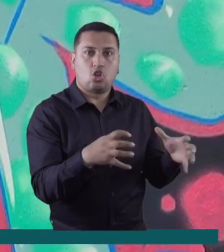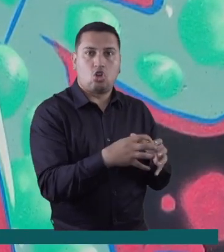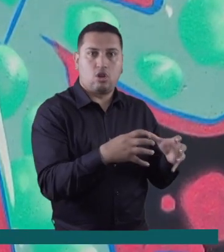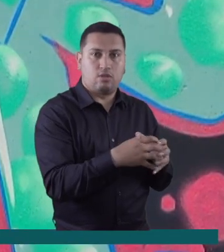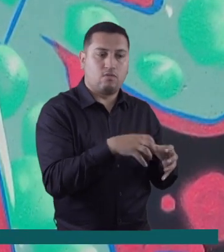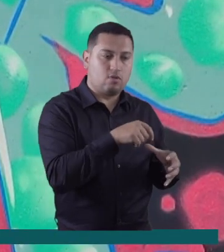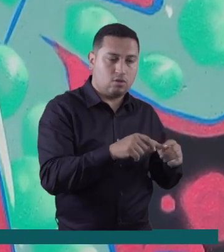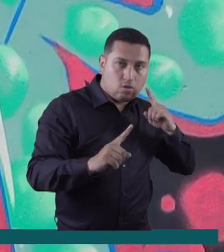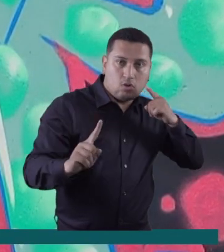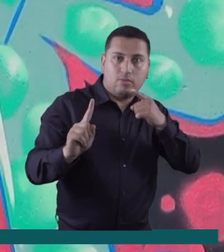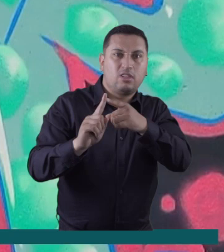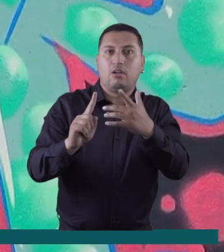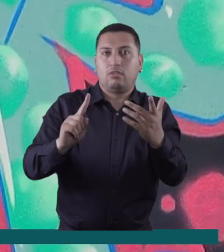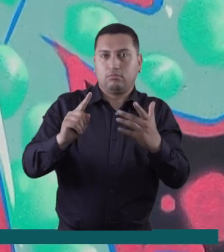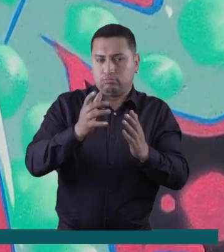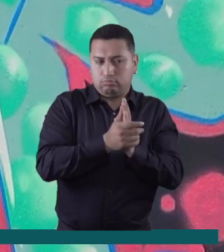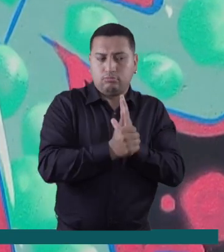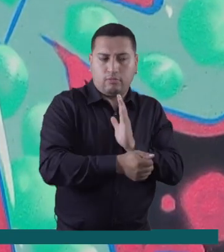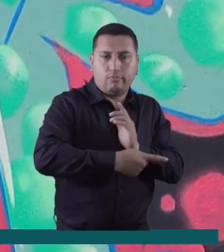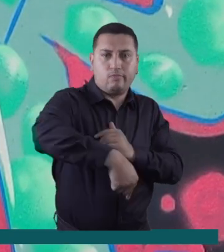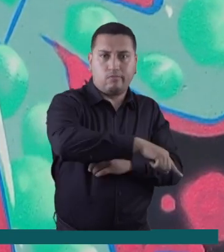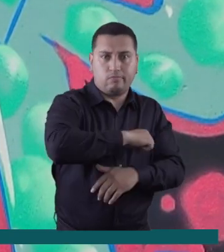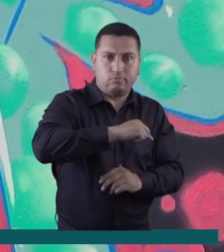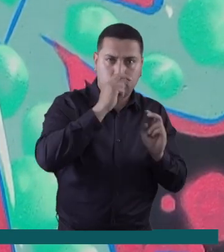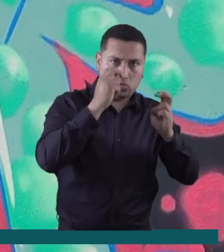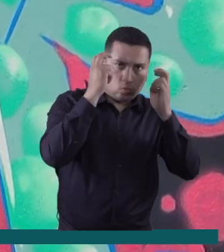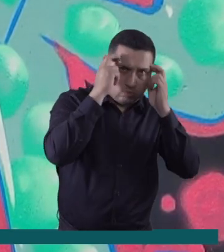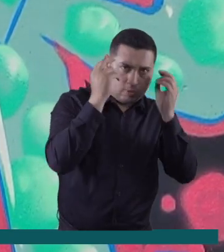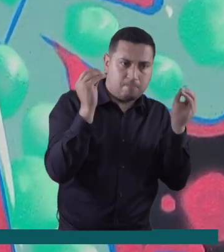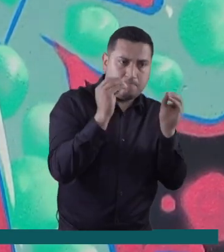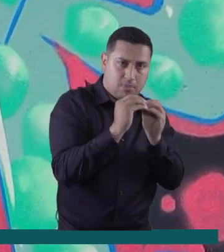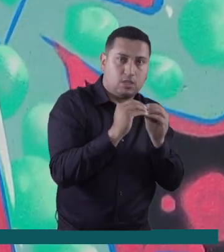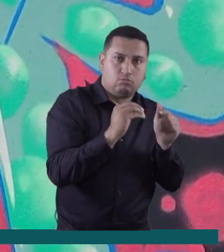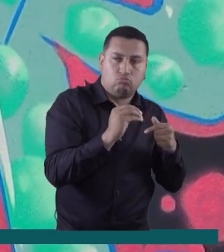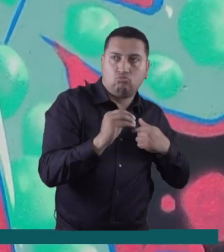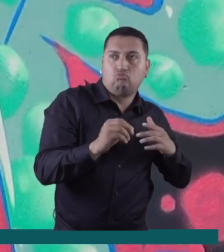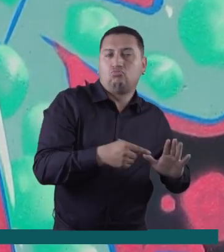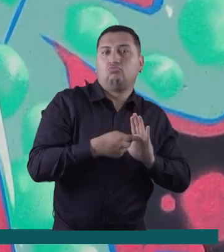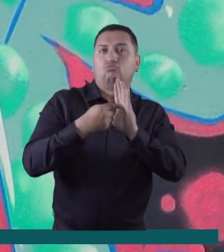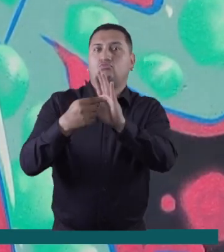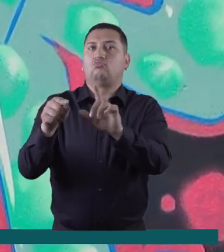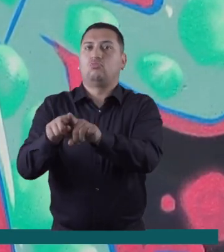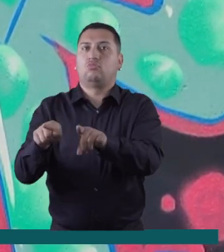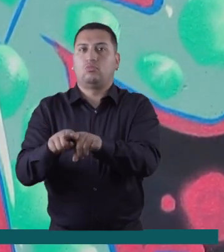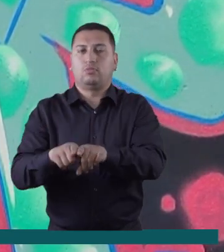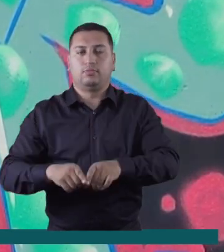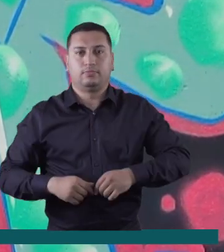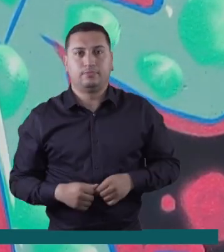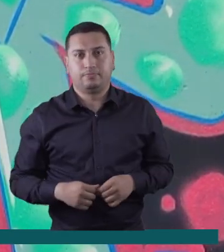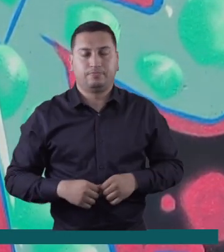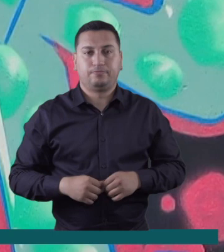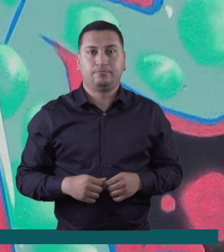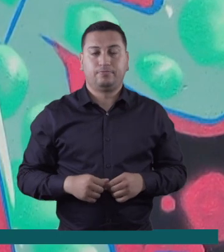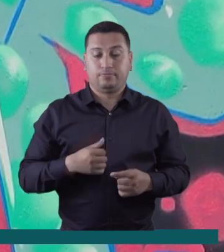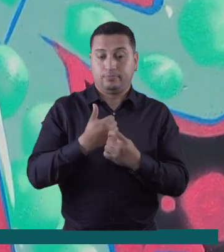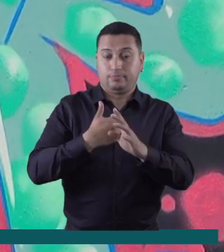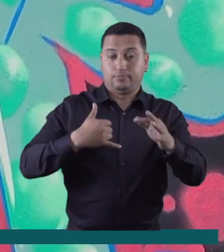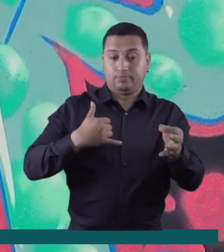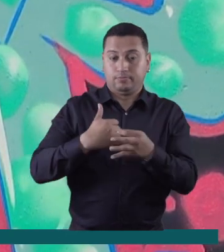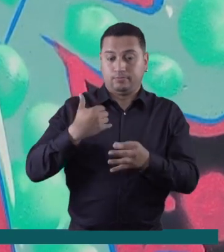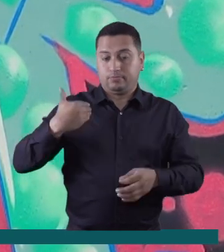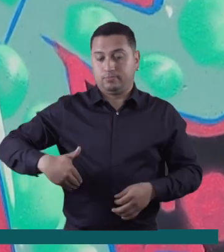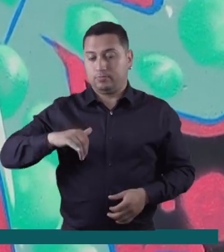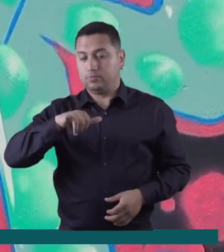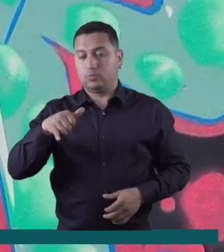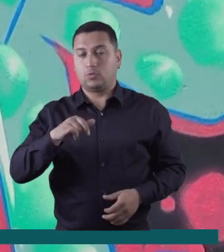del Guaviare se han agrupado en un colectivo con el que pretenden demostrar todo su talento y posicionar sus conocimientos y saberes como en cualquier otra profesión.